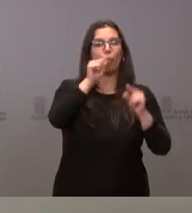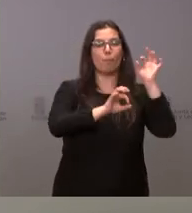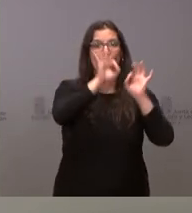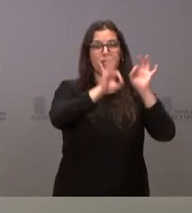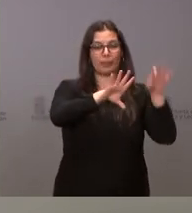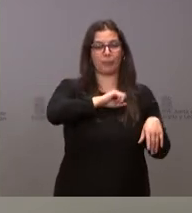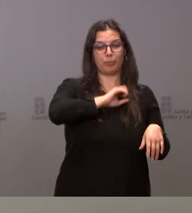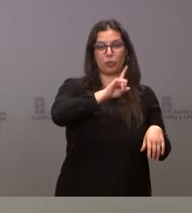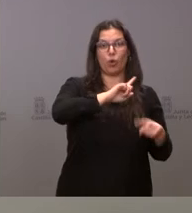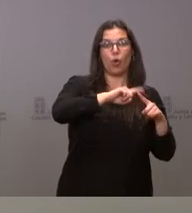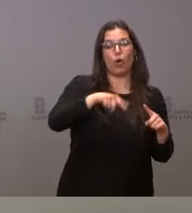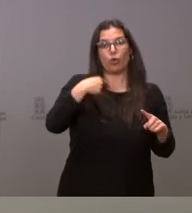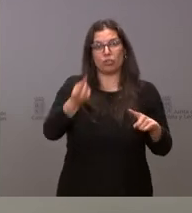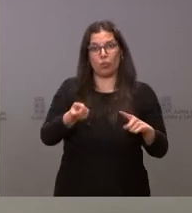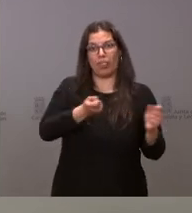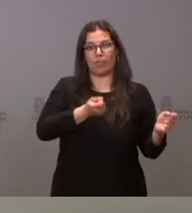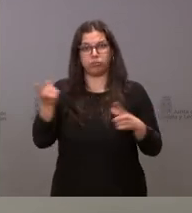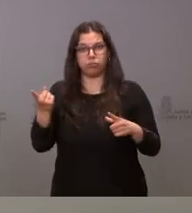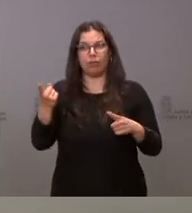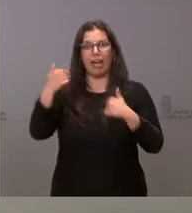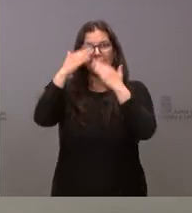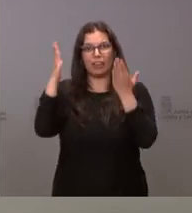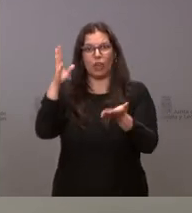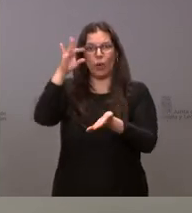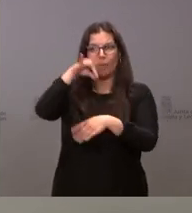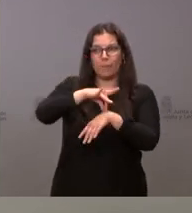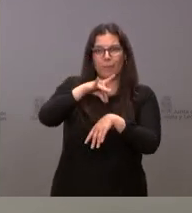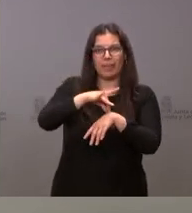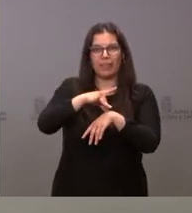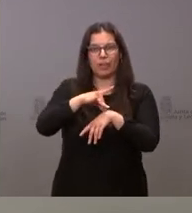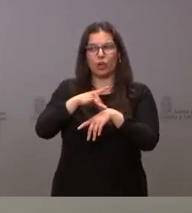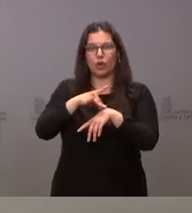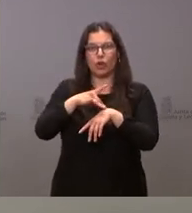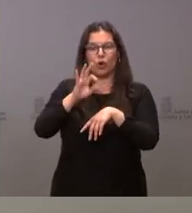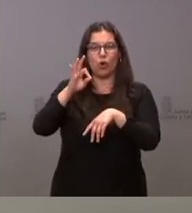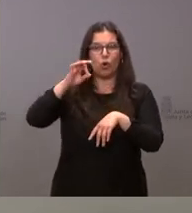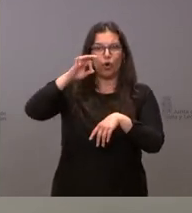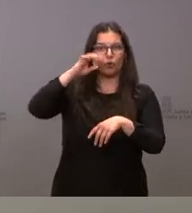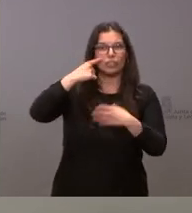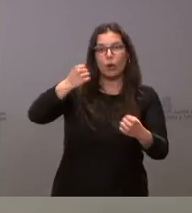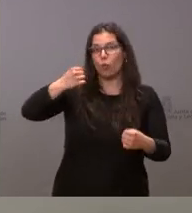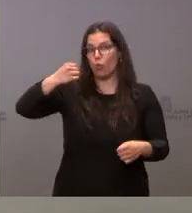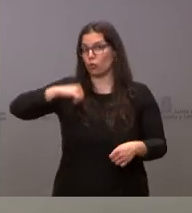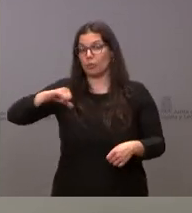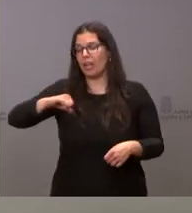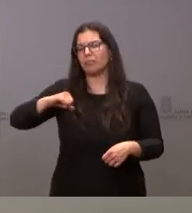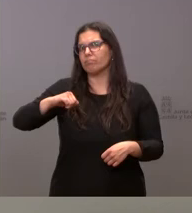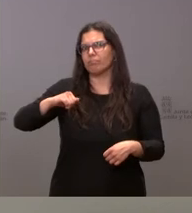sino el impacto que tiene sobre la asistencia sanitaria. Es verdad que empezamos a ver que